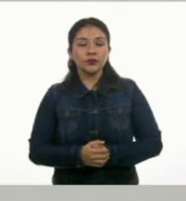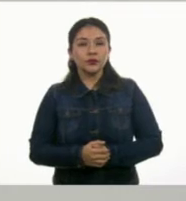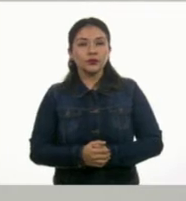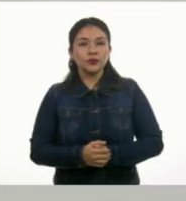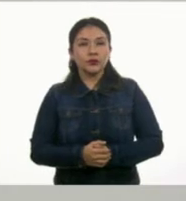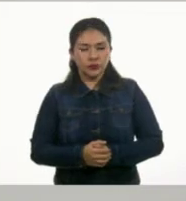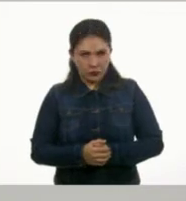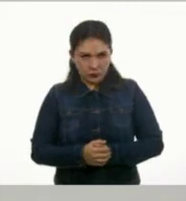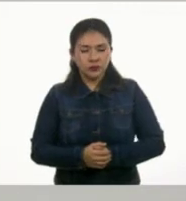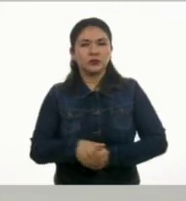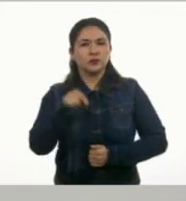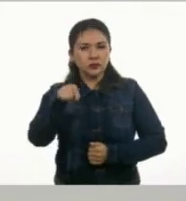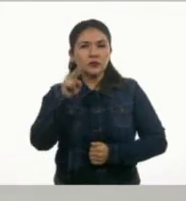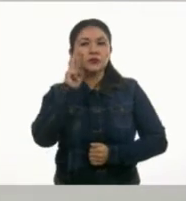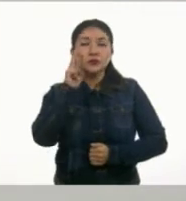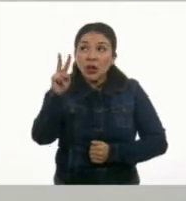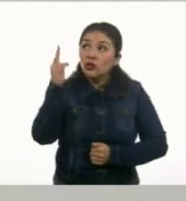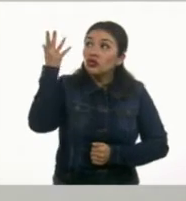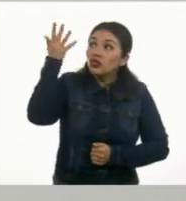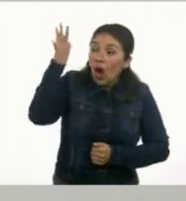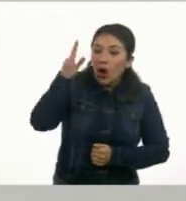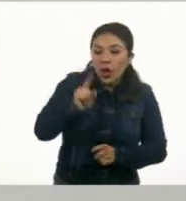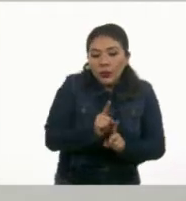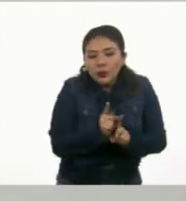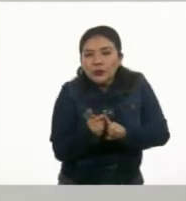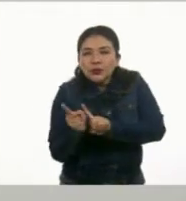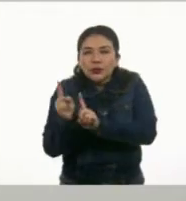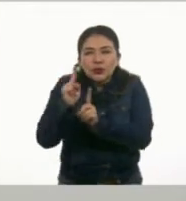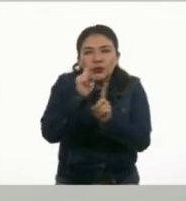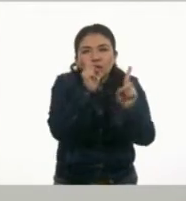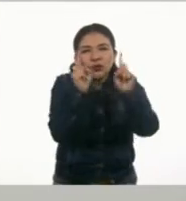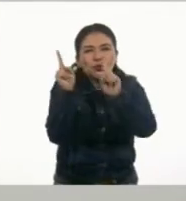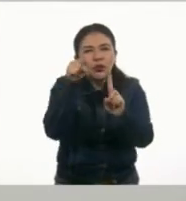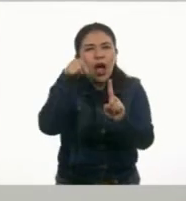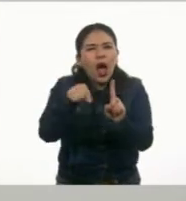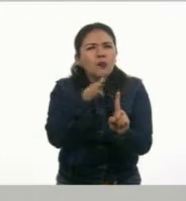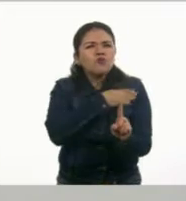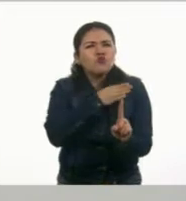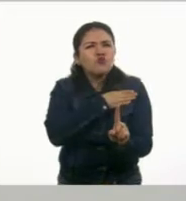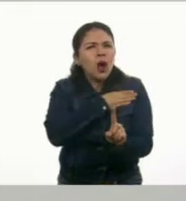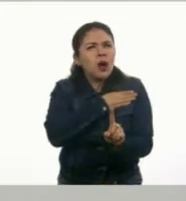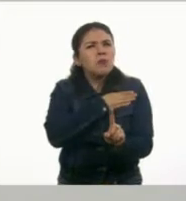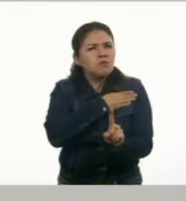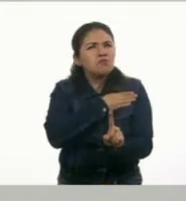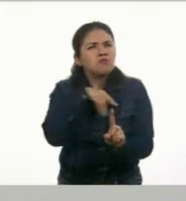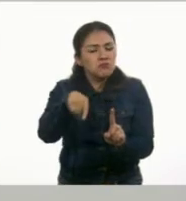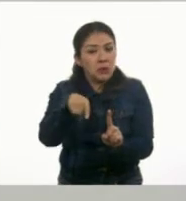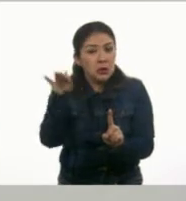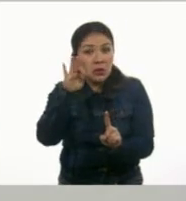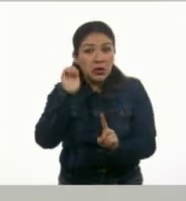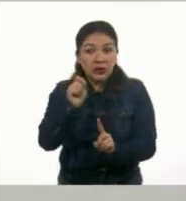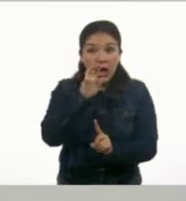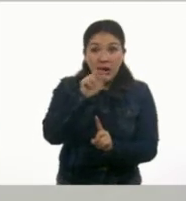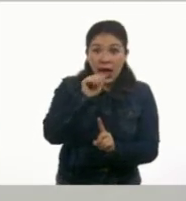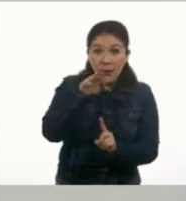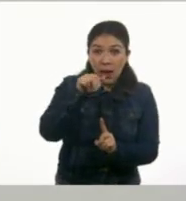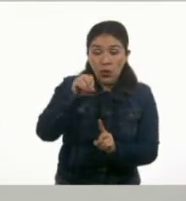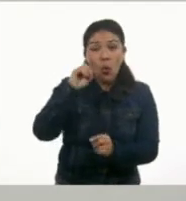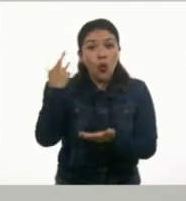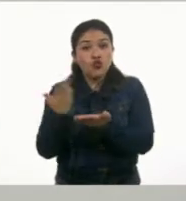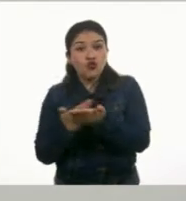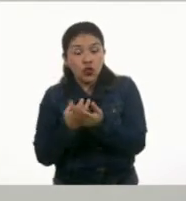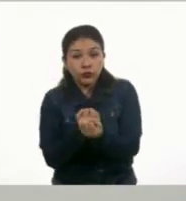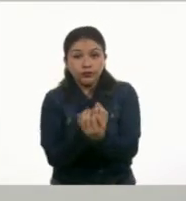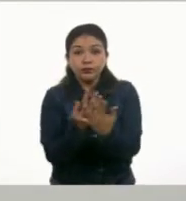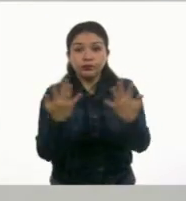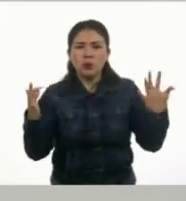Entonces, se estira y dirige hacia el sol una pequeña y encantadora ramita inofensiva. Si se trata de una ramita de rábano o de rosal, se